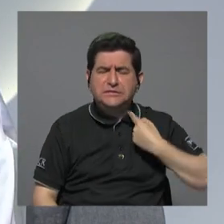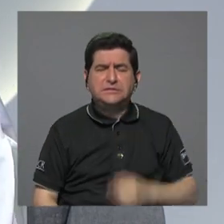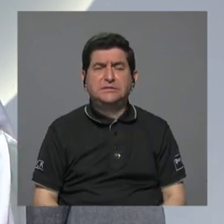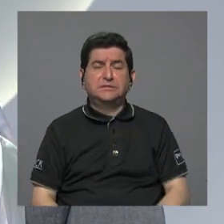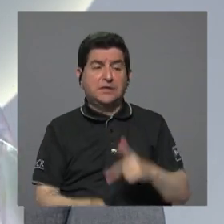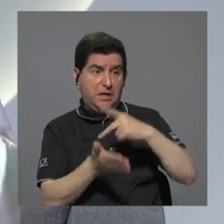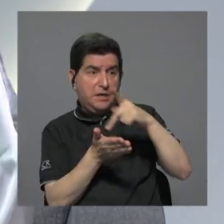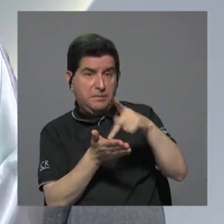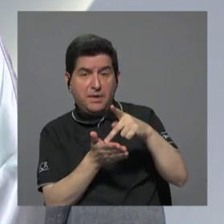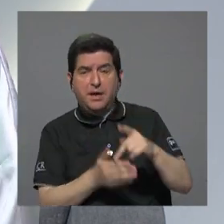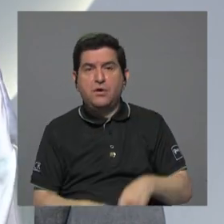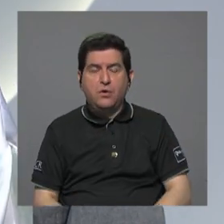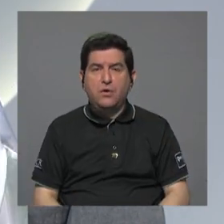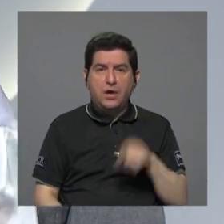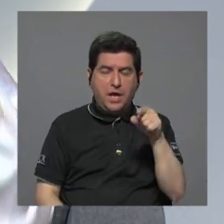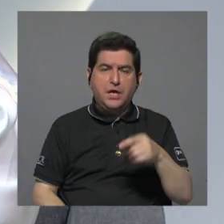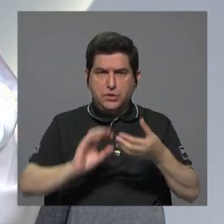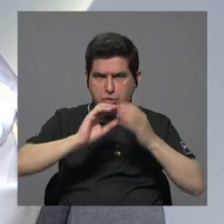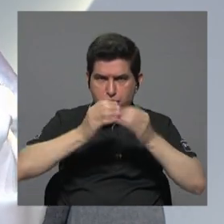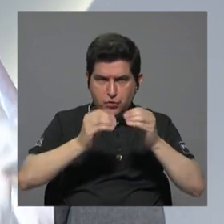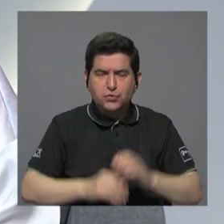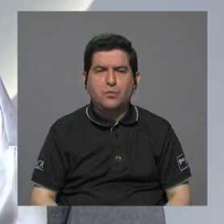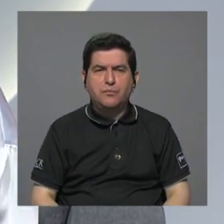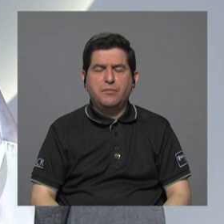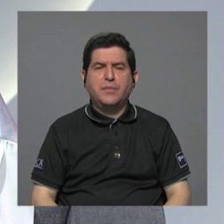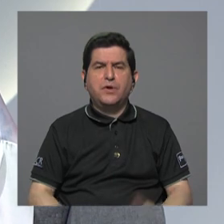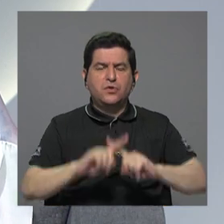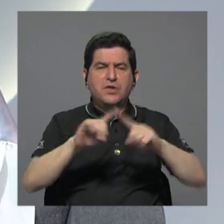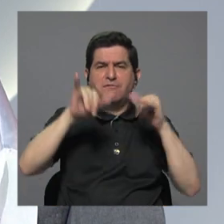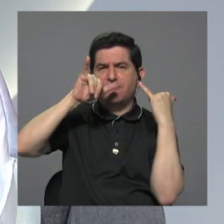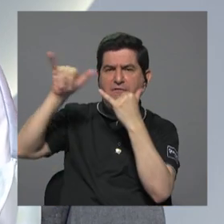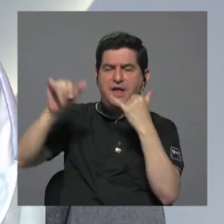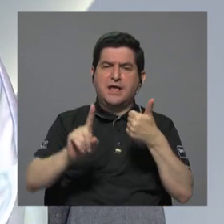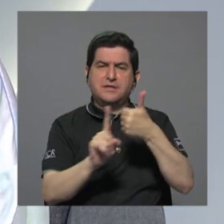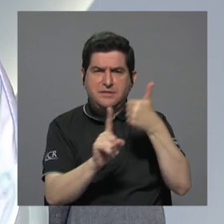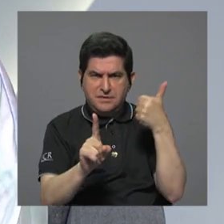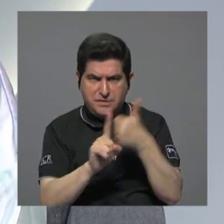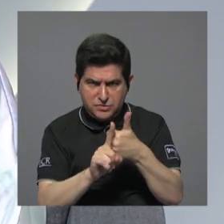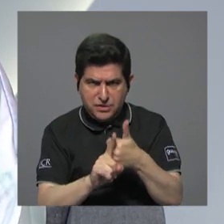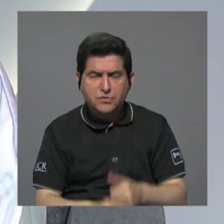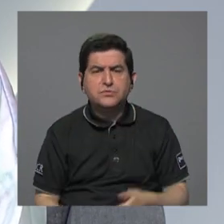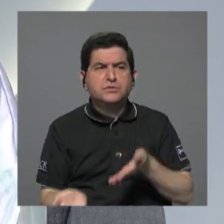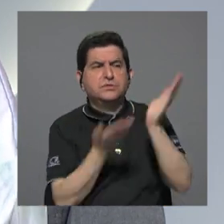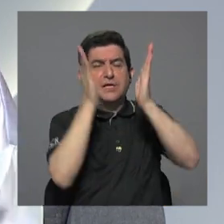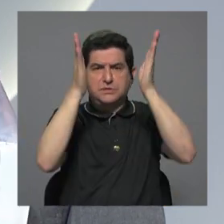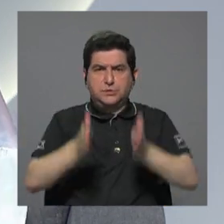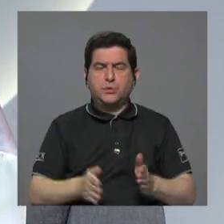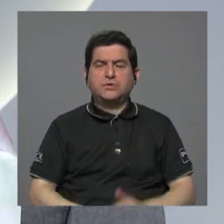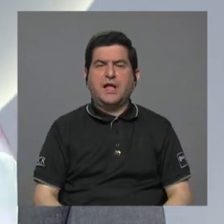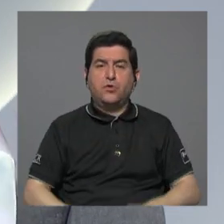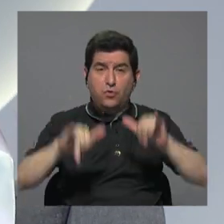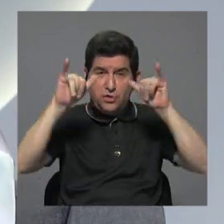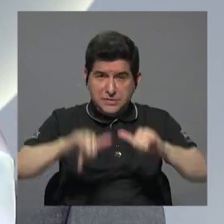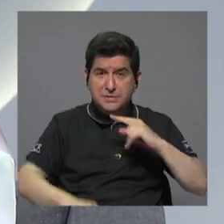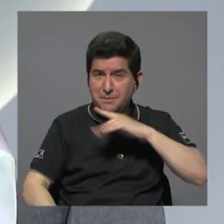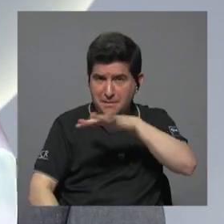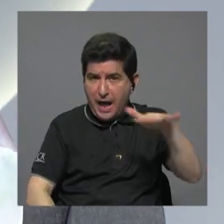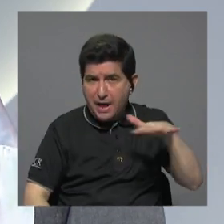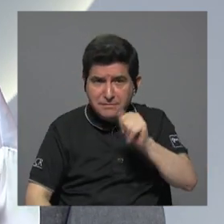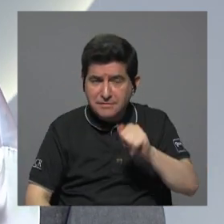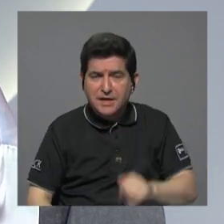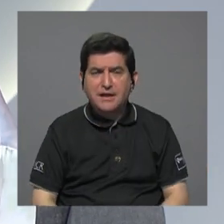costos estos son los datos que estoy tomando de artículos y denuncias que han hecho los mismos exportadores. Se mantiene esta realidad